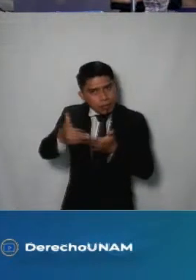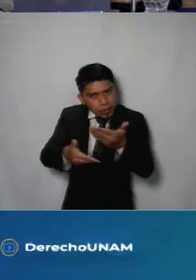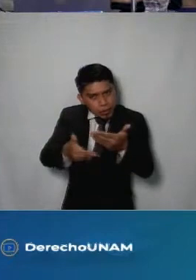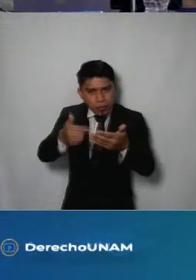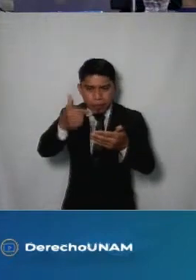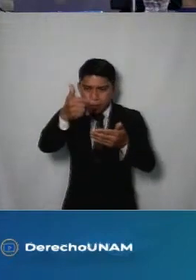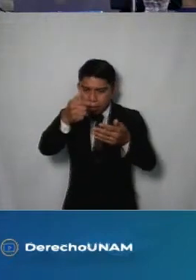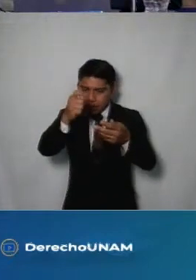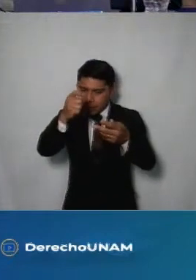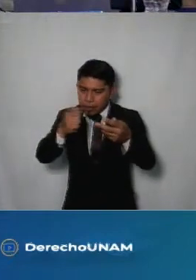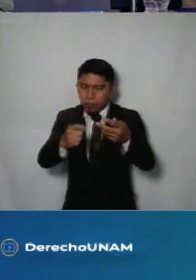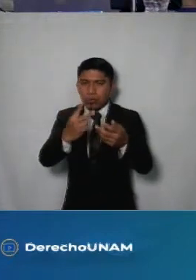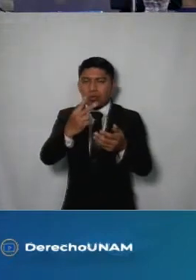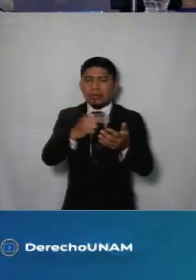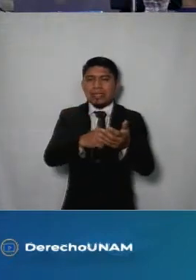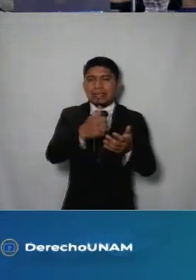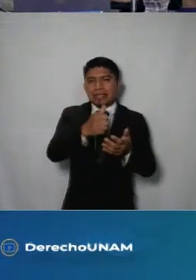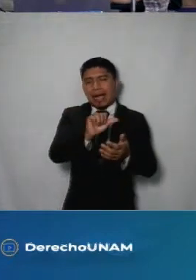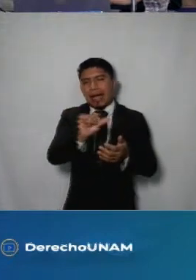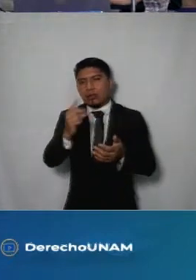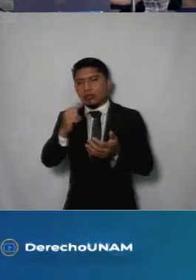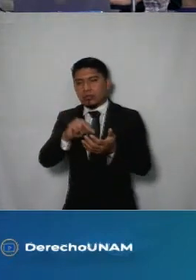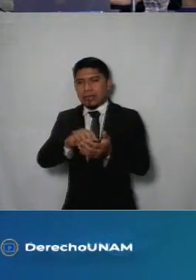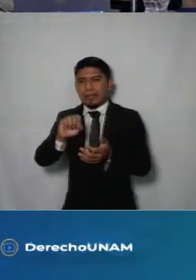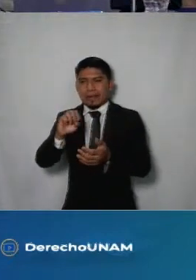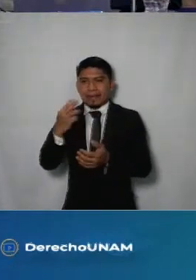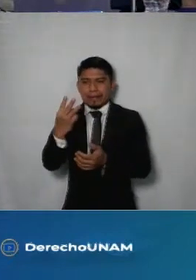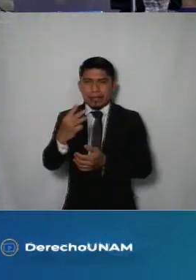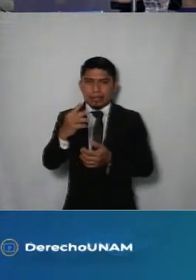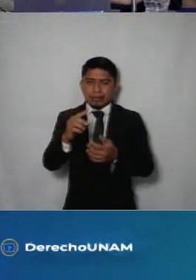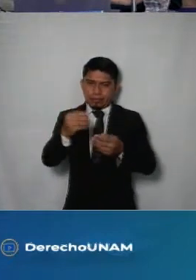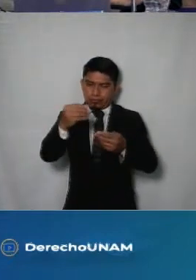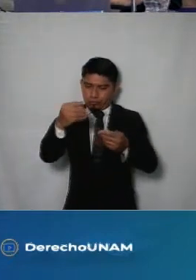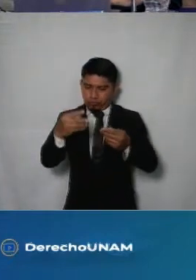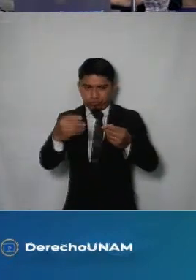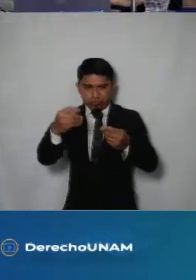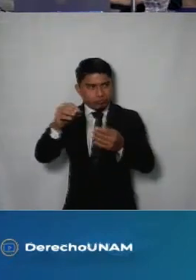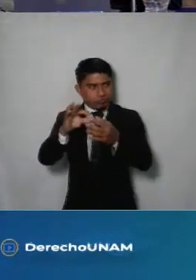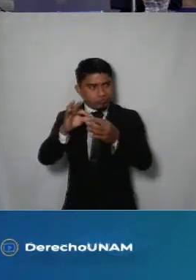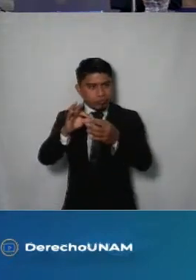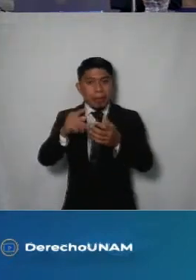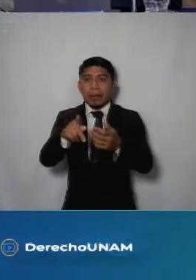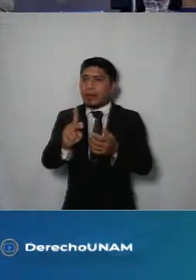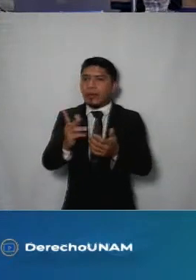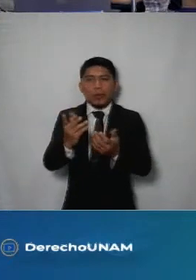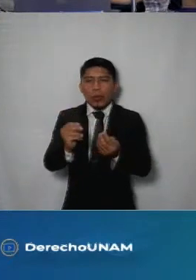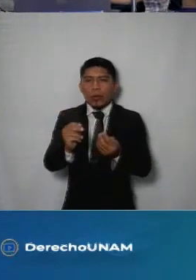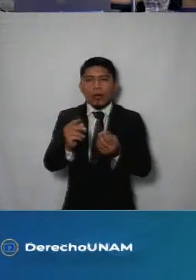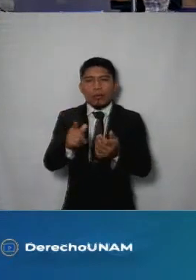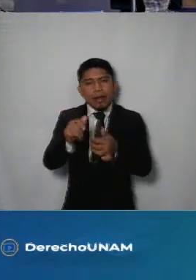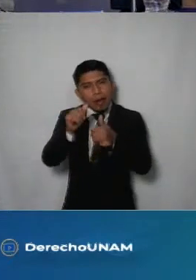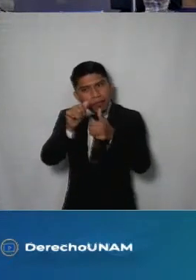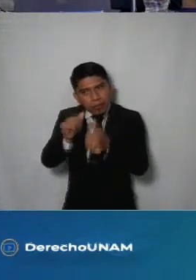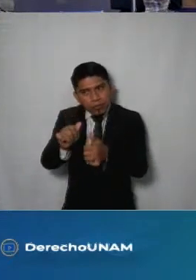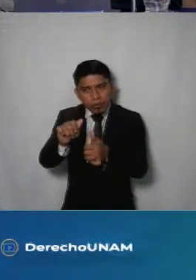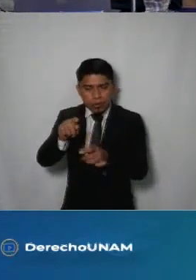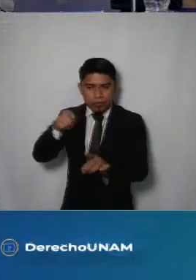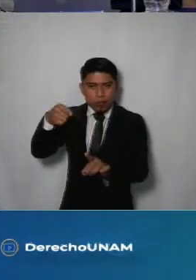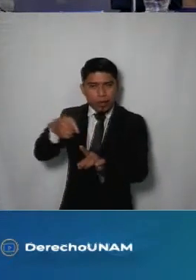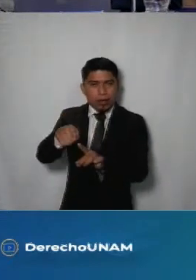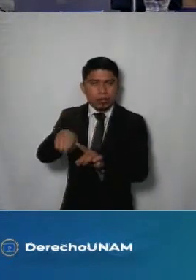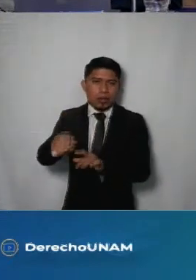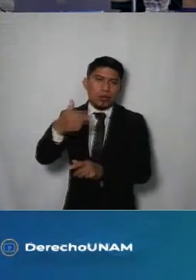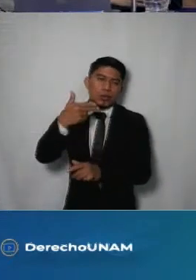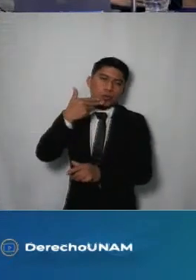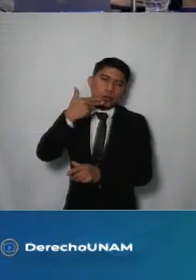que se dieron desde 2006 a 2023 con el desglose requerido pero no señala una atención específicamente